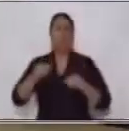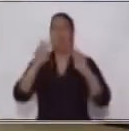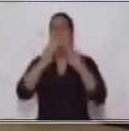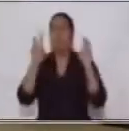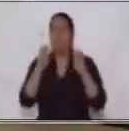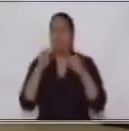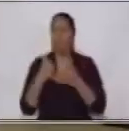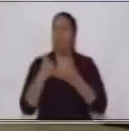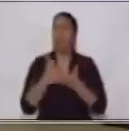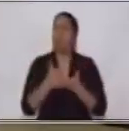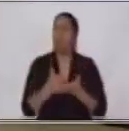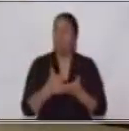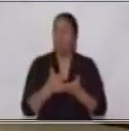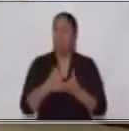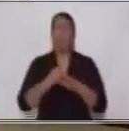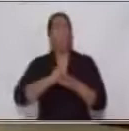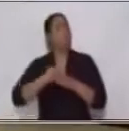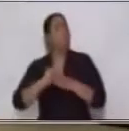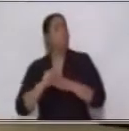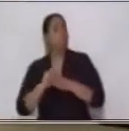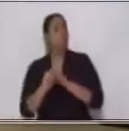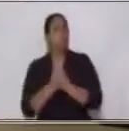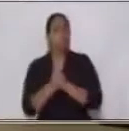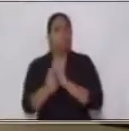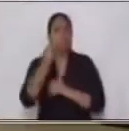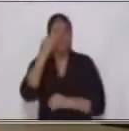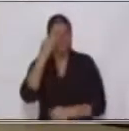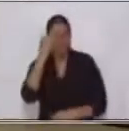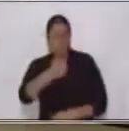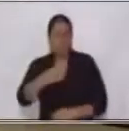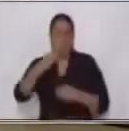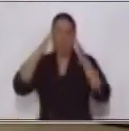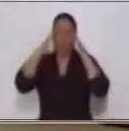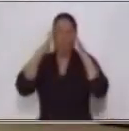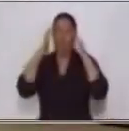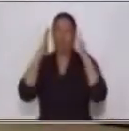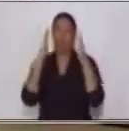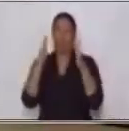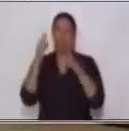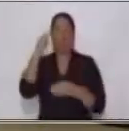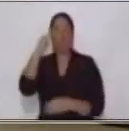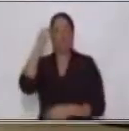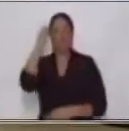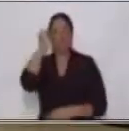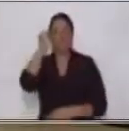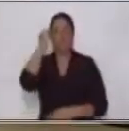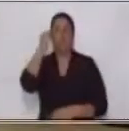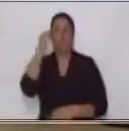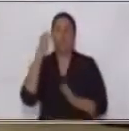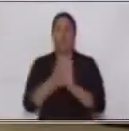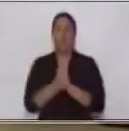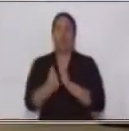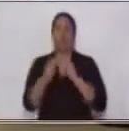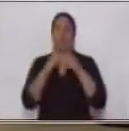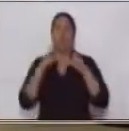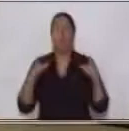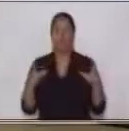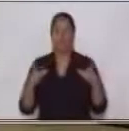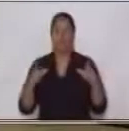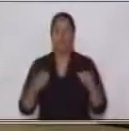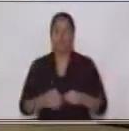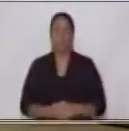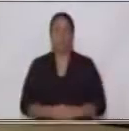les ayudará a ejercitar habilidades y destrezas como la atención, la memoria y la habilidad lingüística.